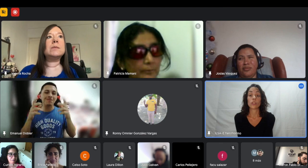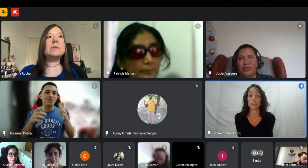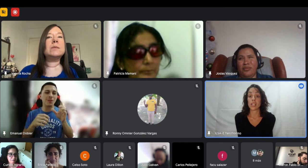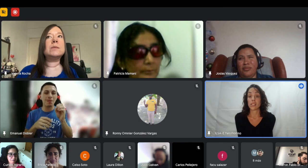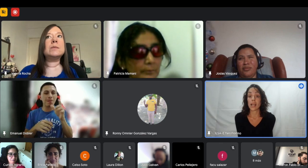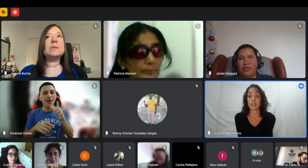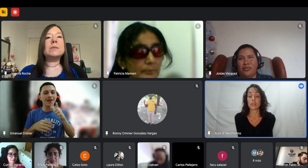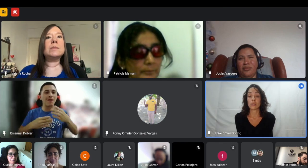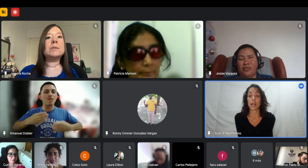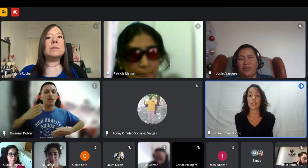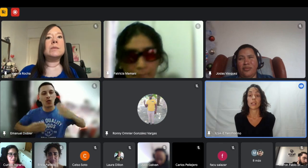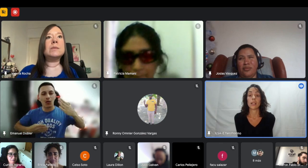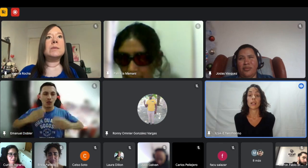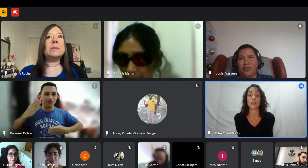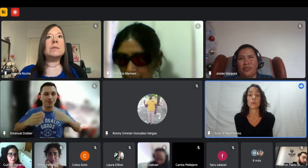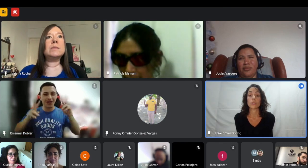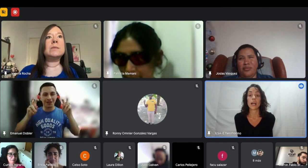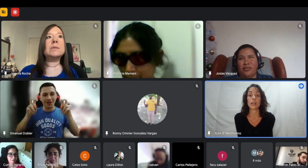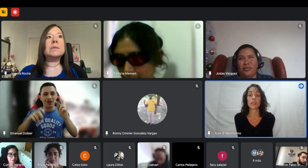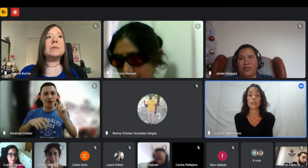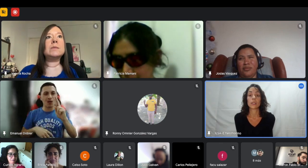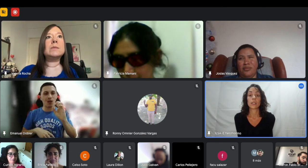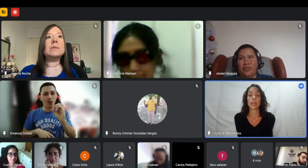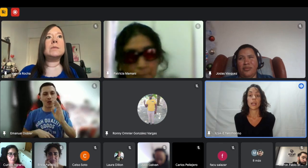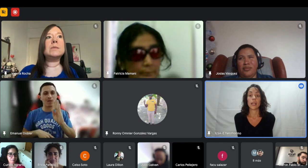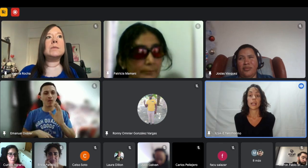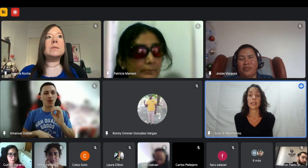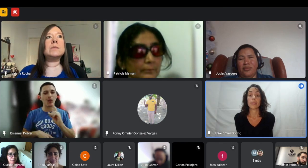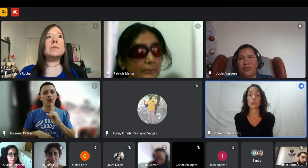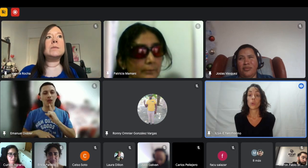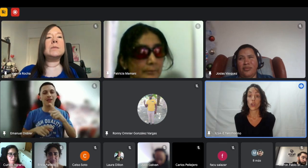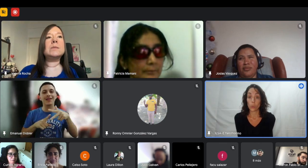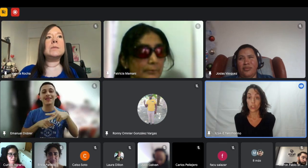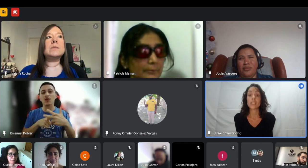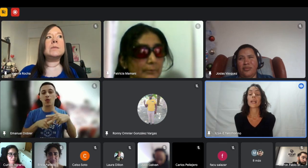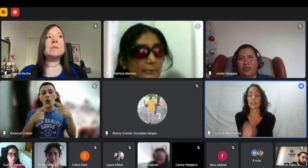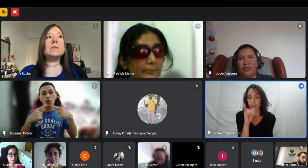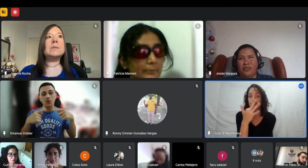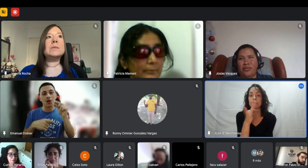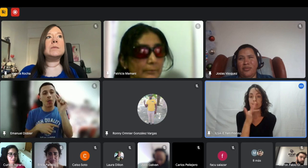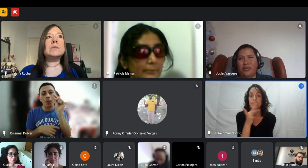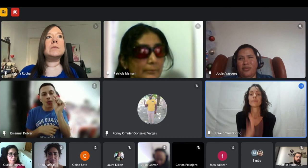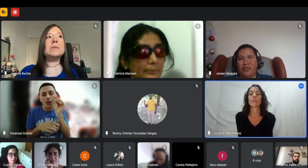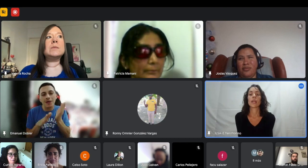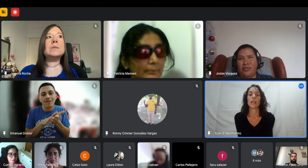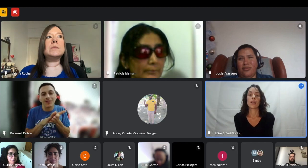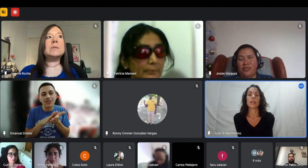son seis años ahí en el cursado que también tuvo robótica